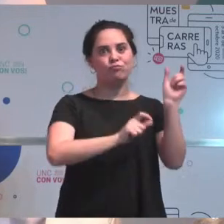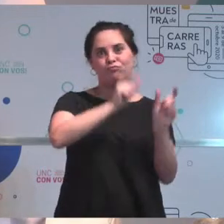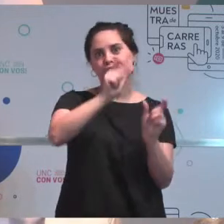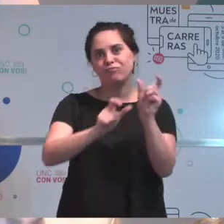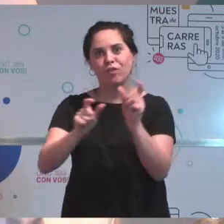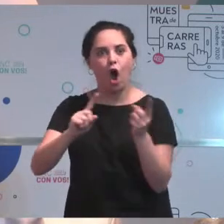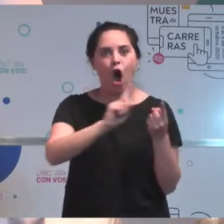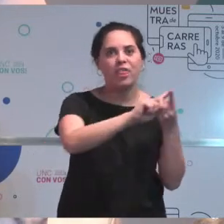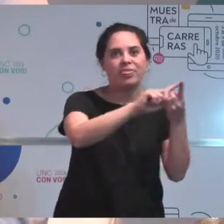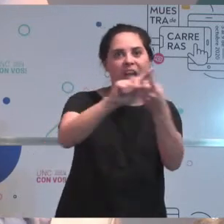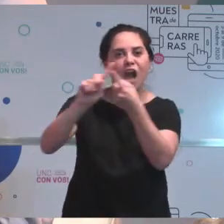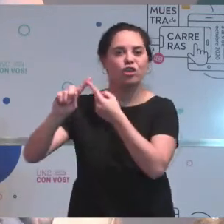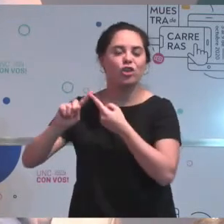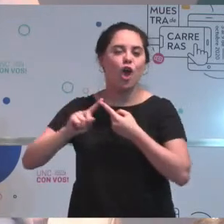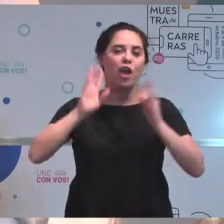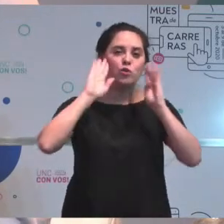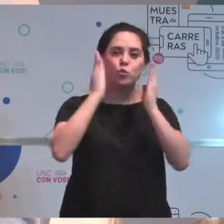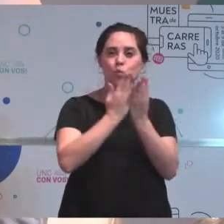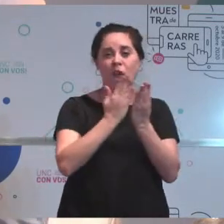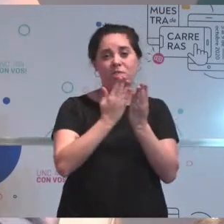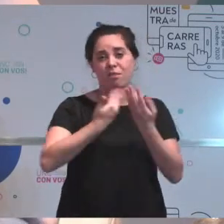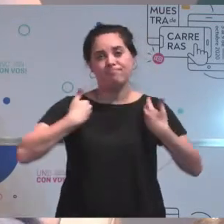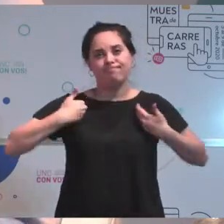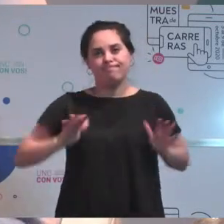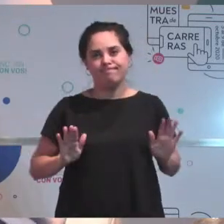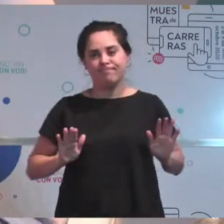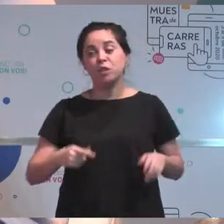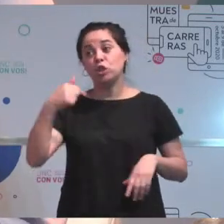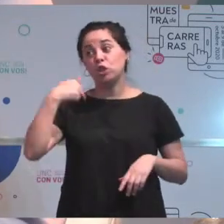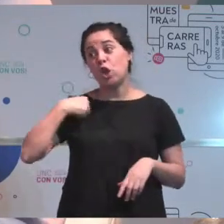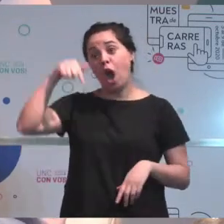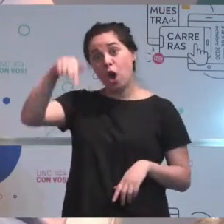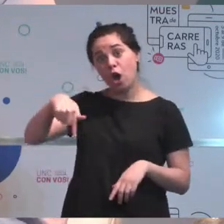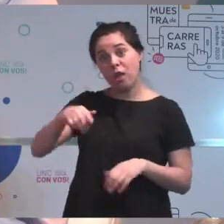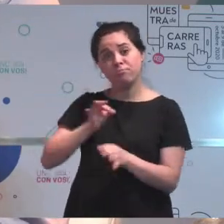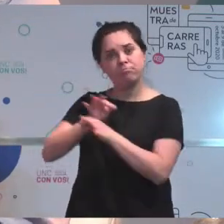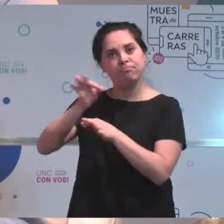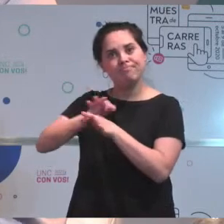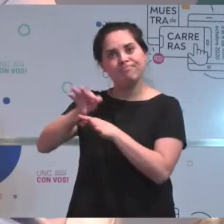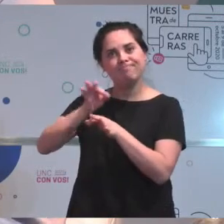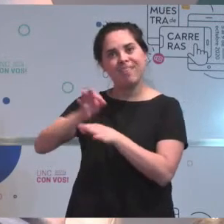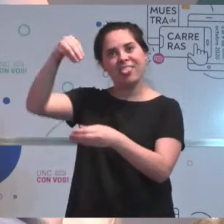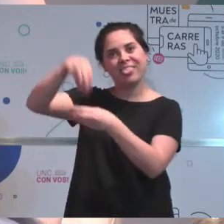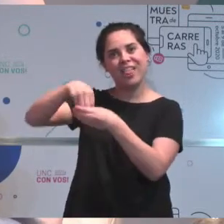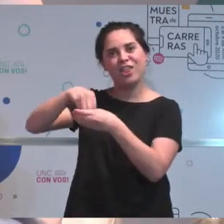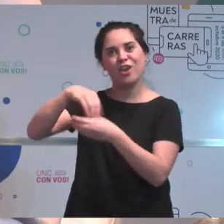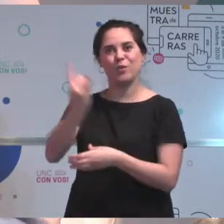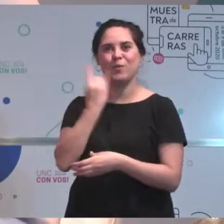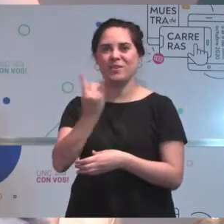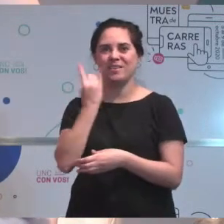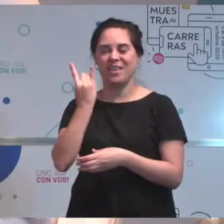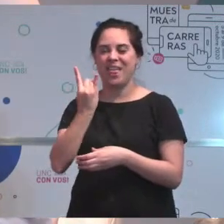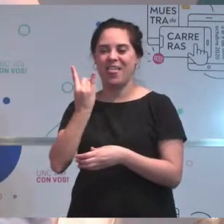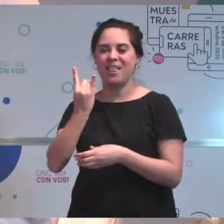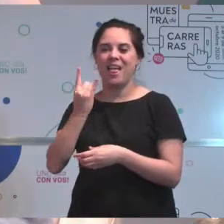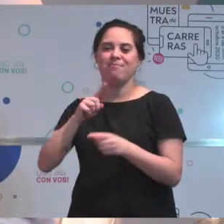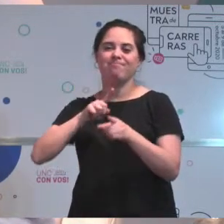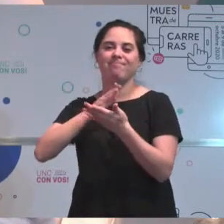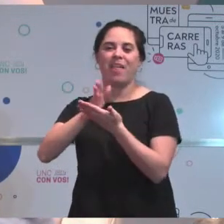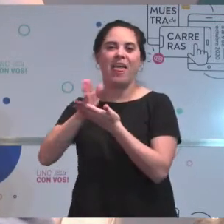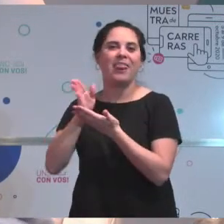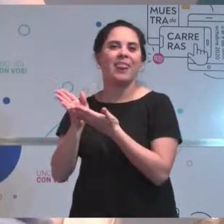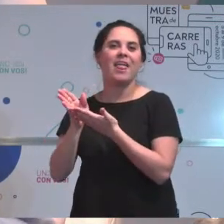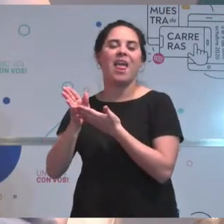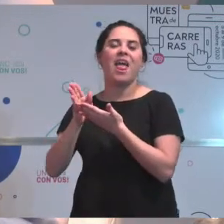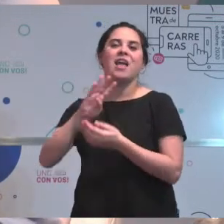estudiantes. Yo actualmente doy clase en la universidad, en la carrera, doy sistema de información territorial que